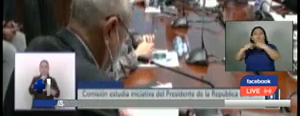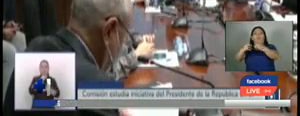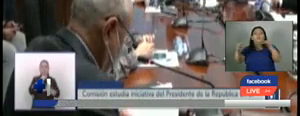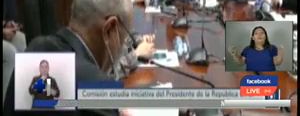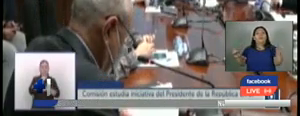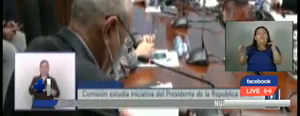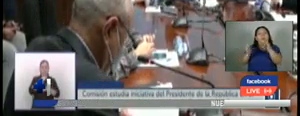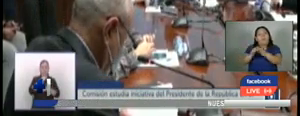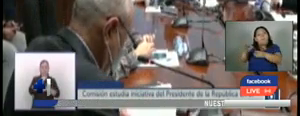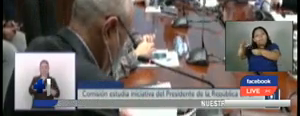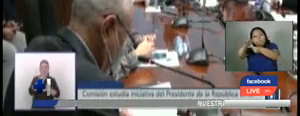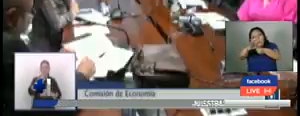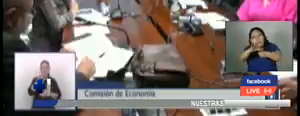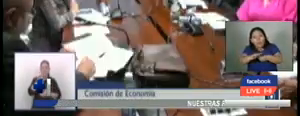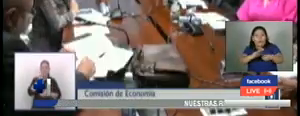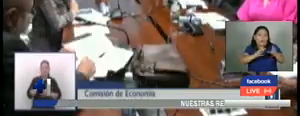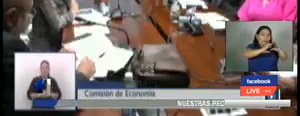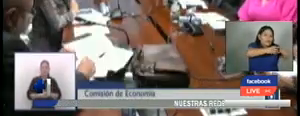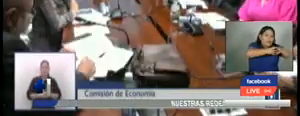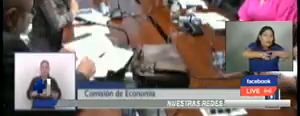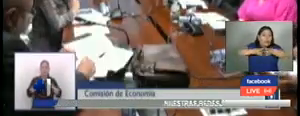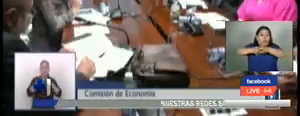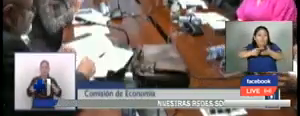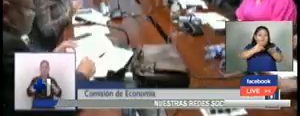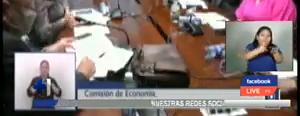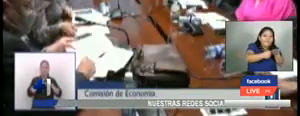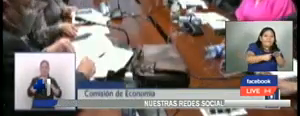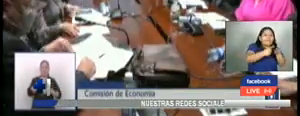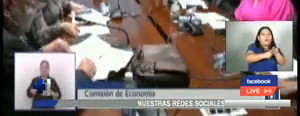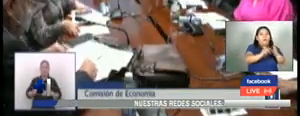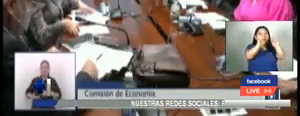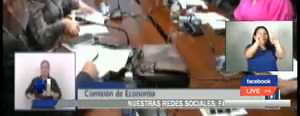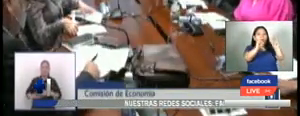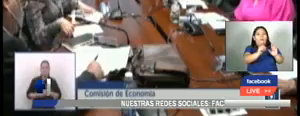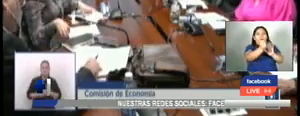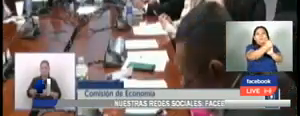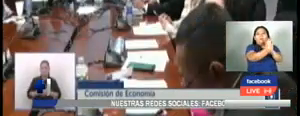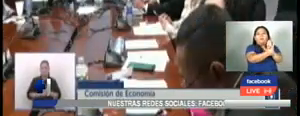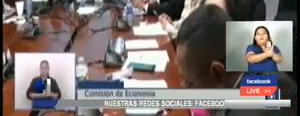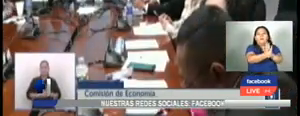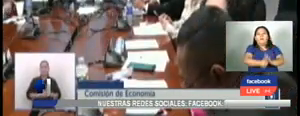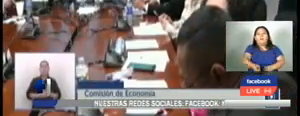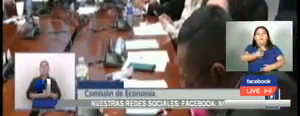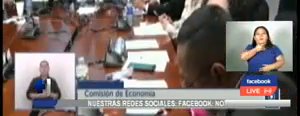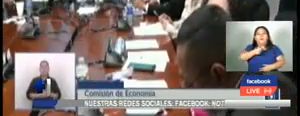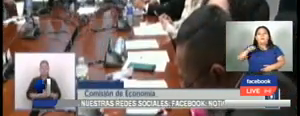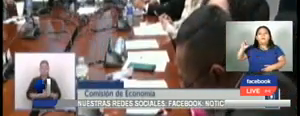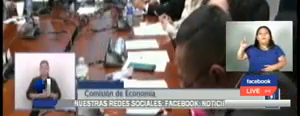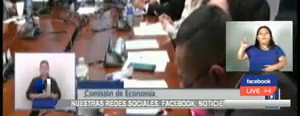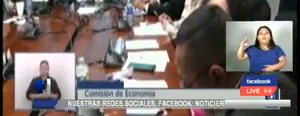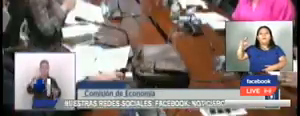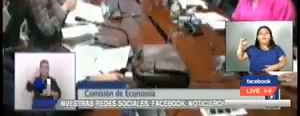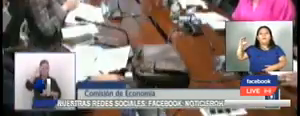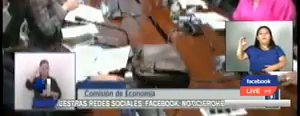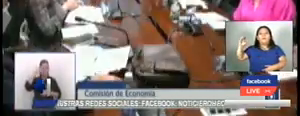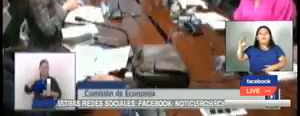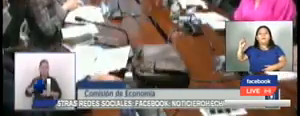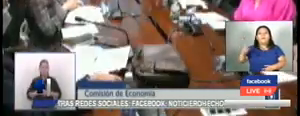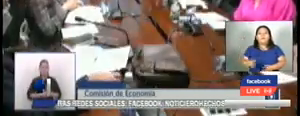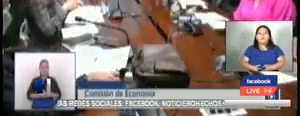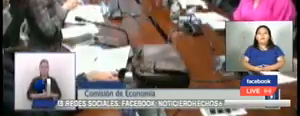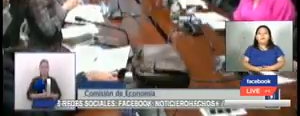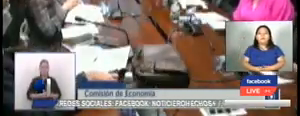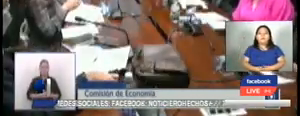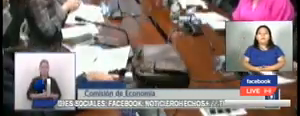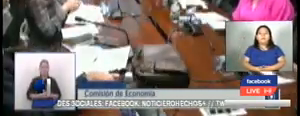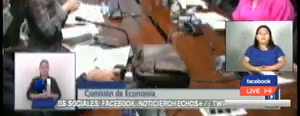votación, mientras que las otras comisiones seguirán estudiando el resto del articulado. Este es un informe de Rocío Cruz para Noticiero